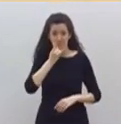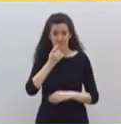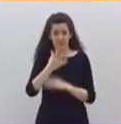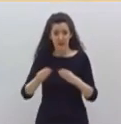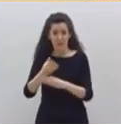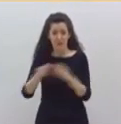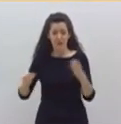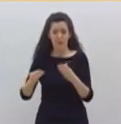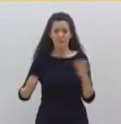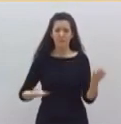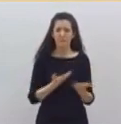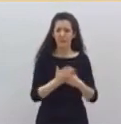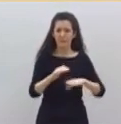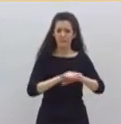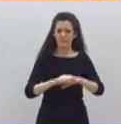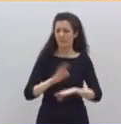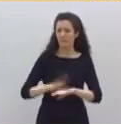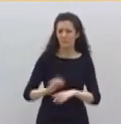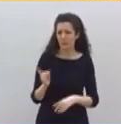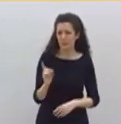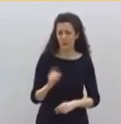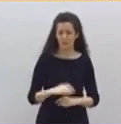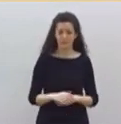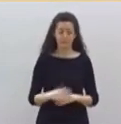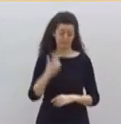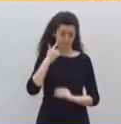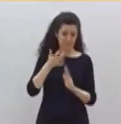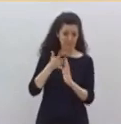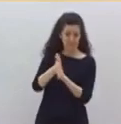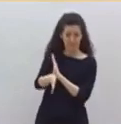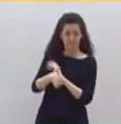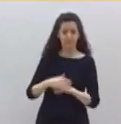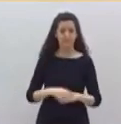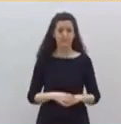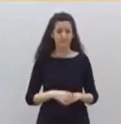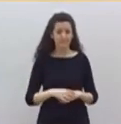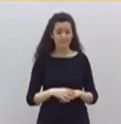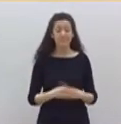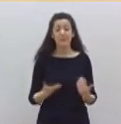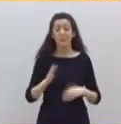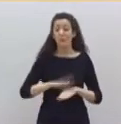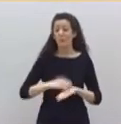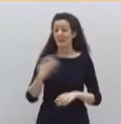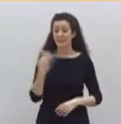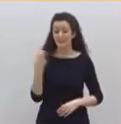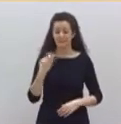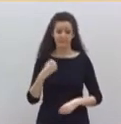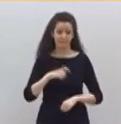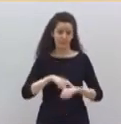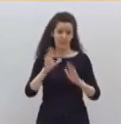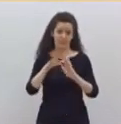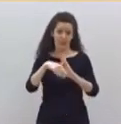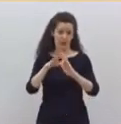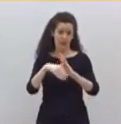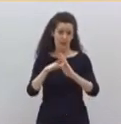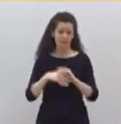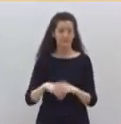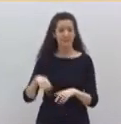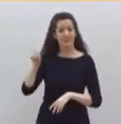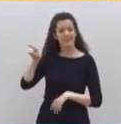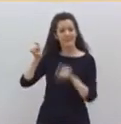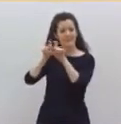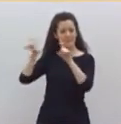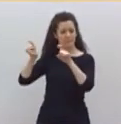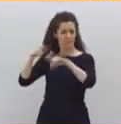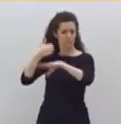sido. Como decía FEDEA, la tardanza. Decía este instituto prestigioso que si se hubieran